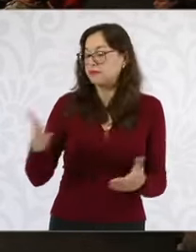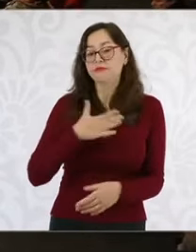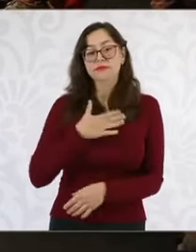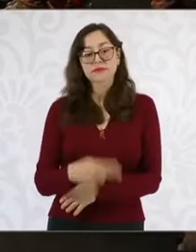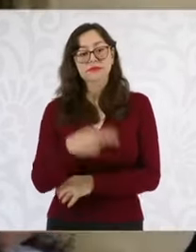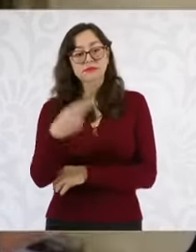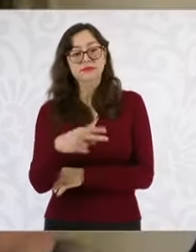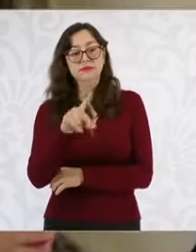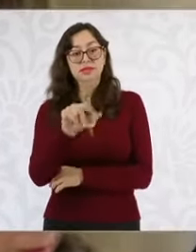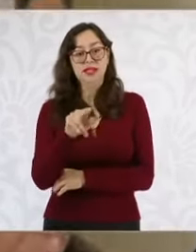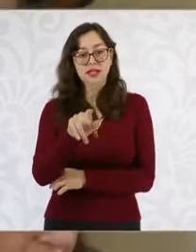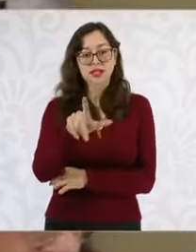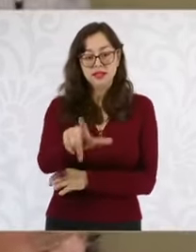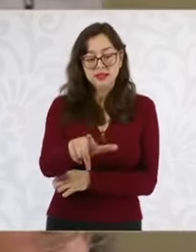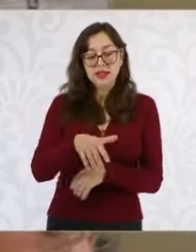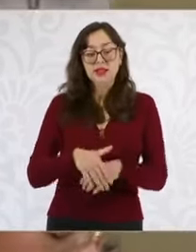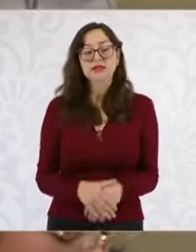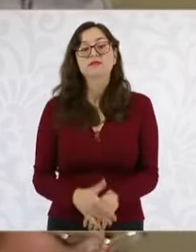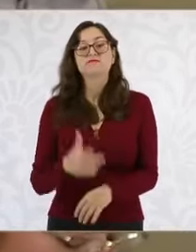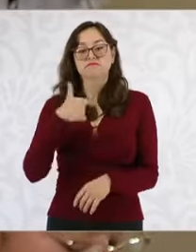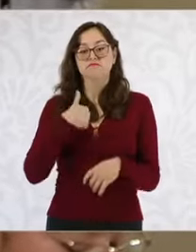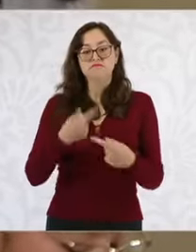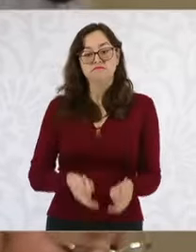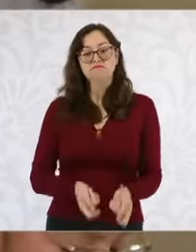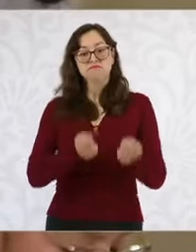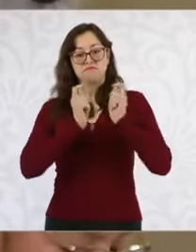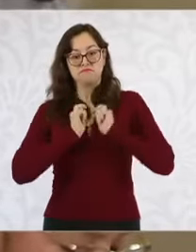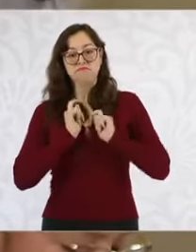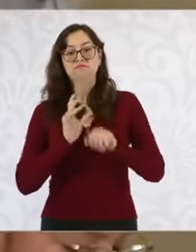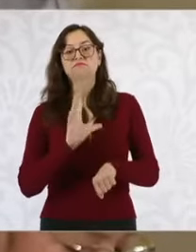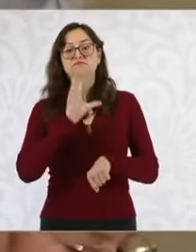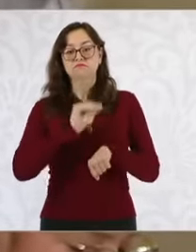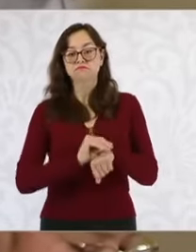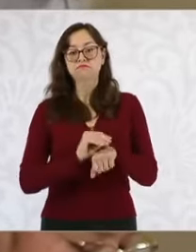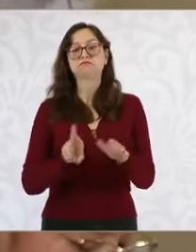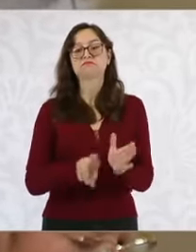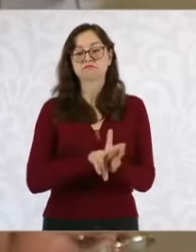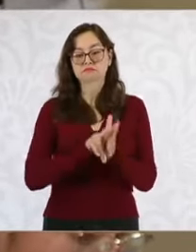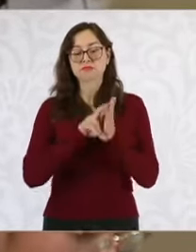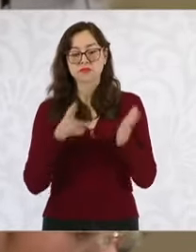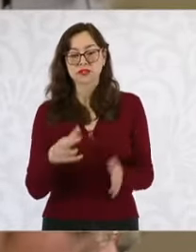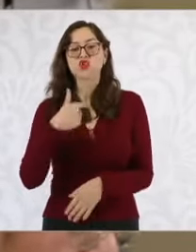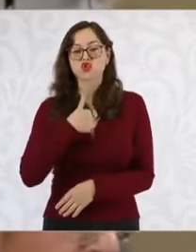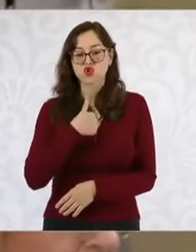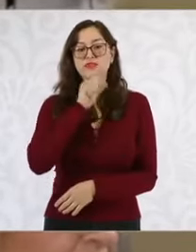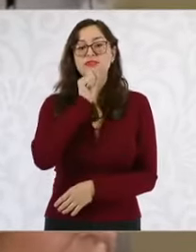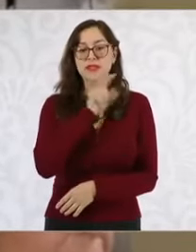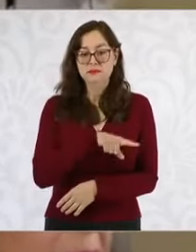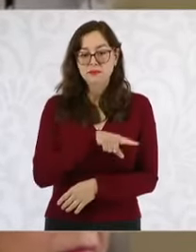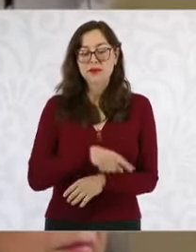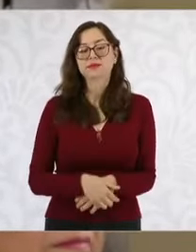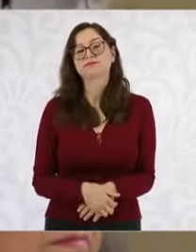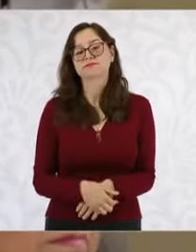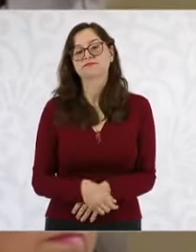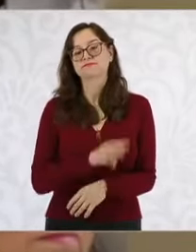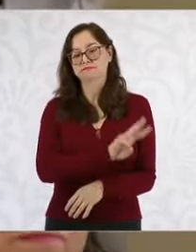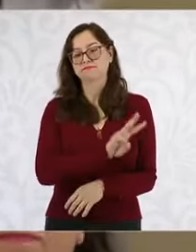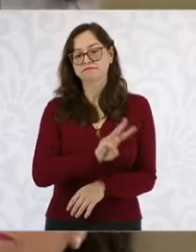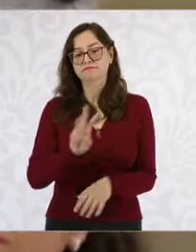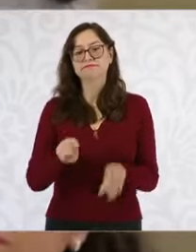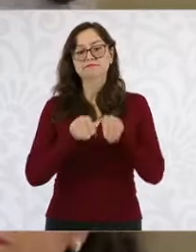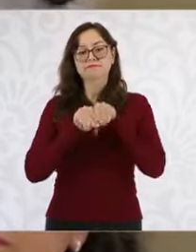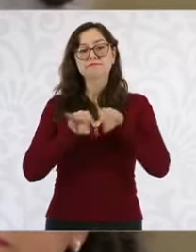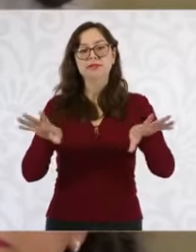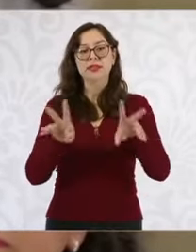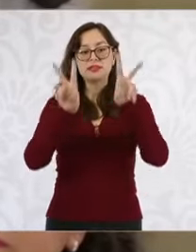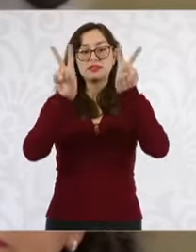Roblesaro Y en esta ocasión he sido acreditado por parte de la revista Yo También Portal dedicado exclusivamente a temas de